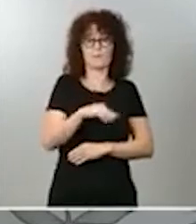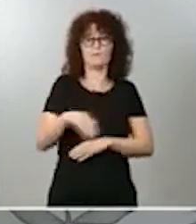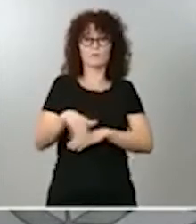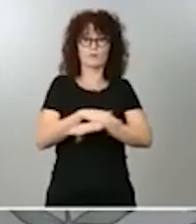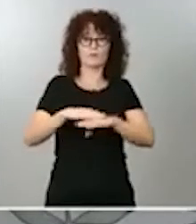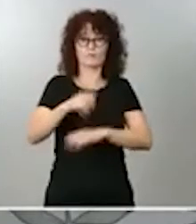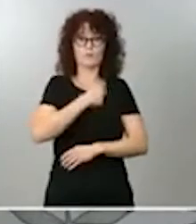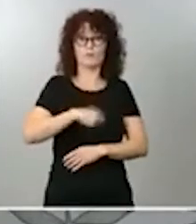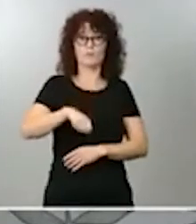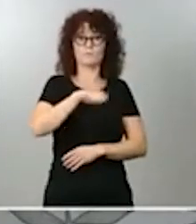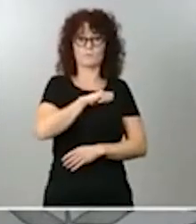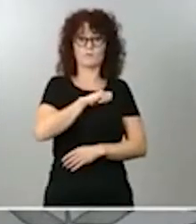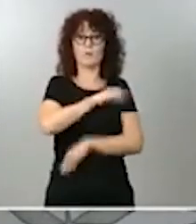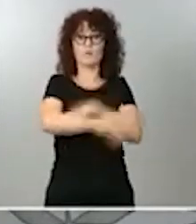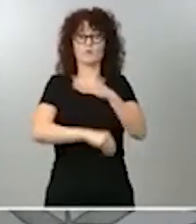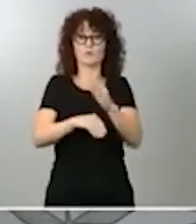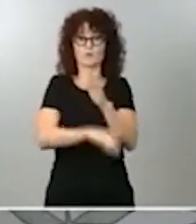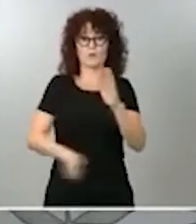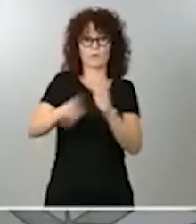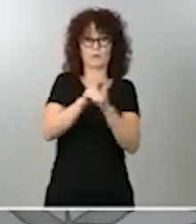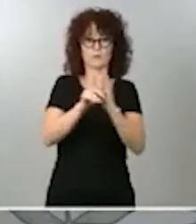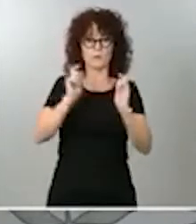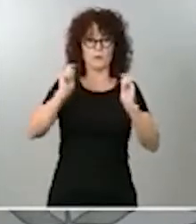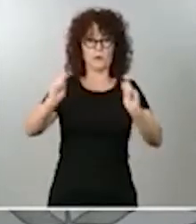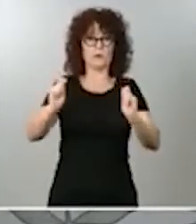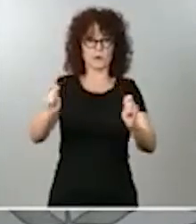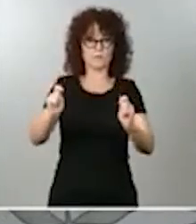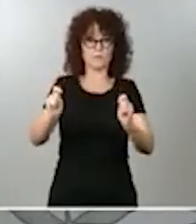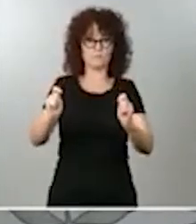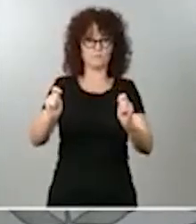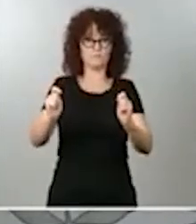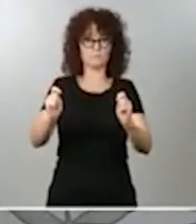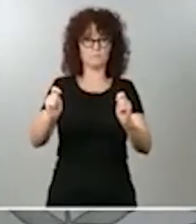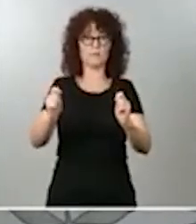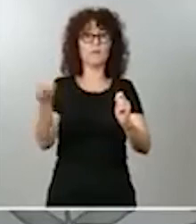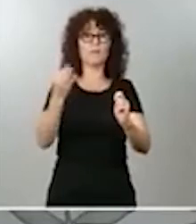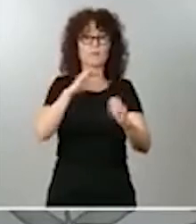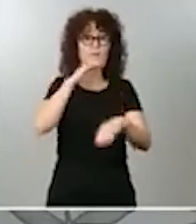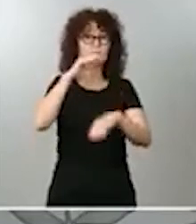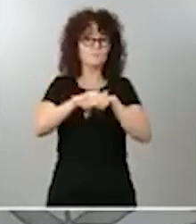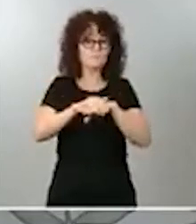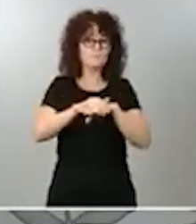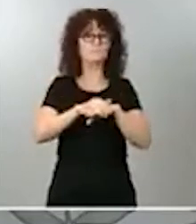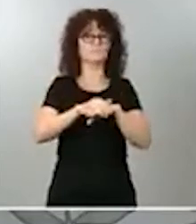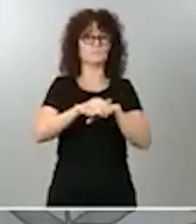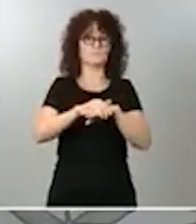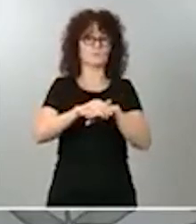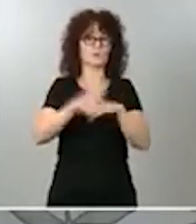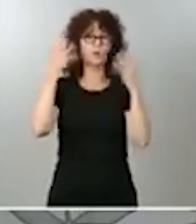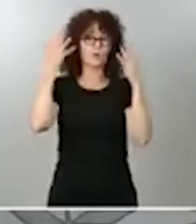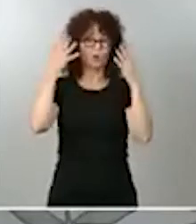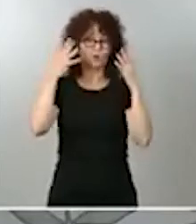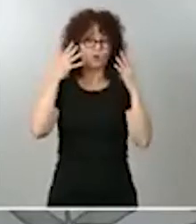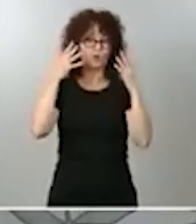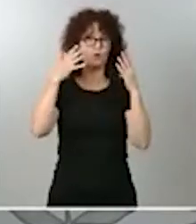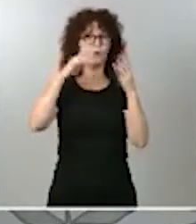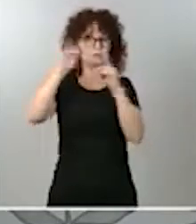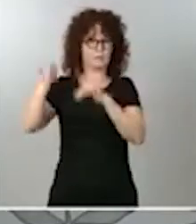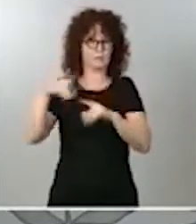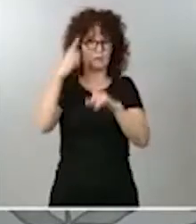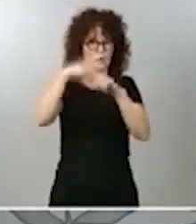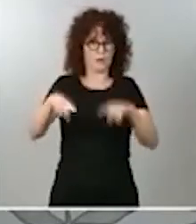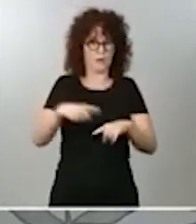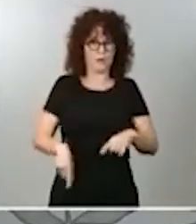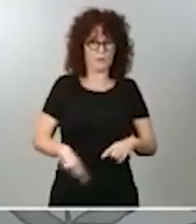ha hecho posible que se cumpla con las instrucciones del Consejo Interterritorial. De ahí se explica